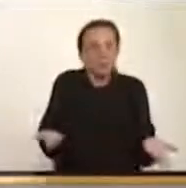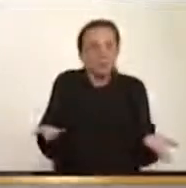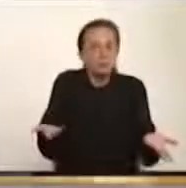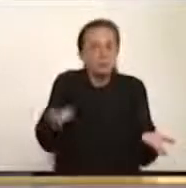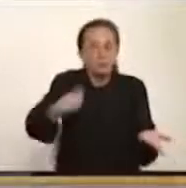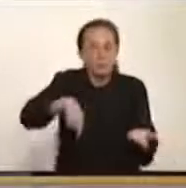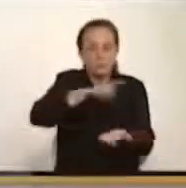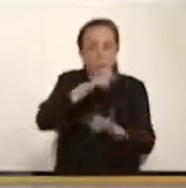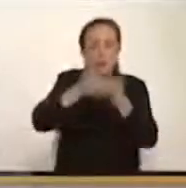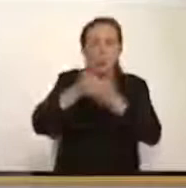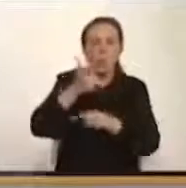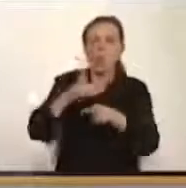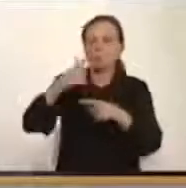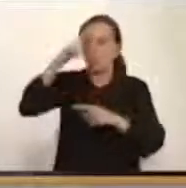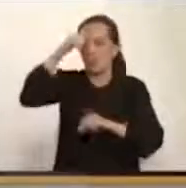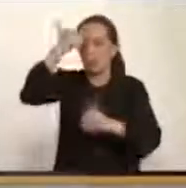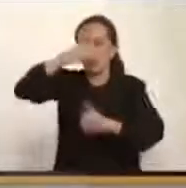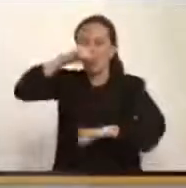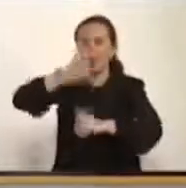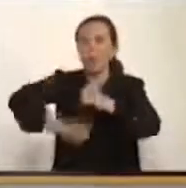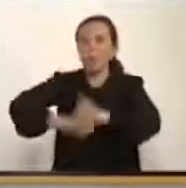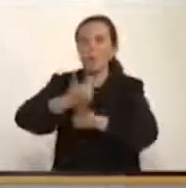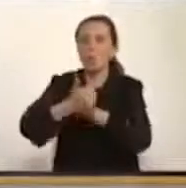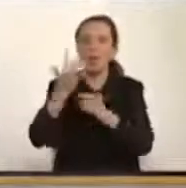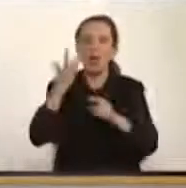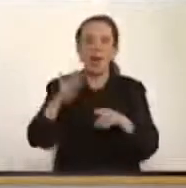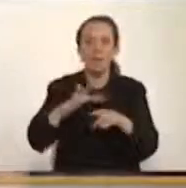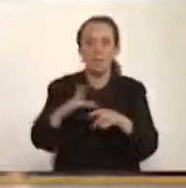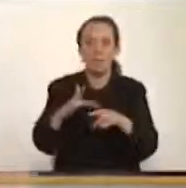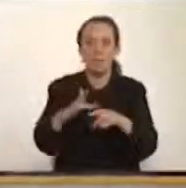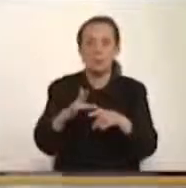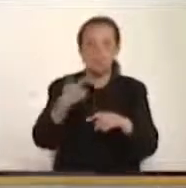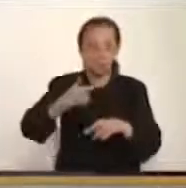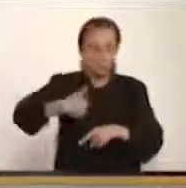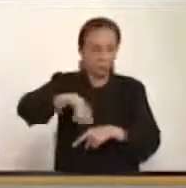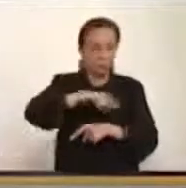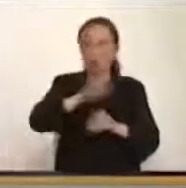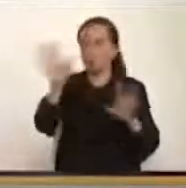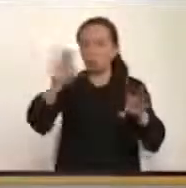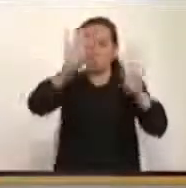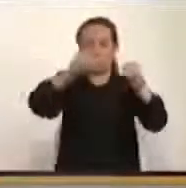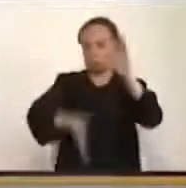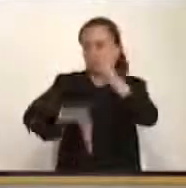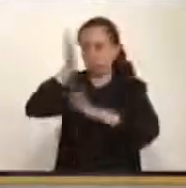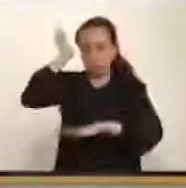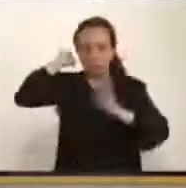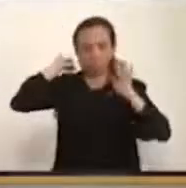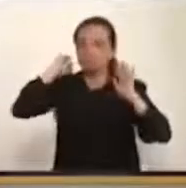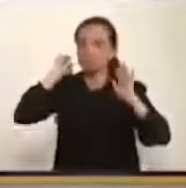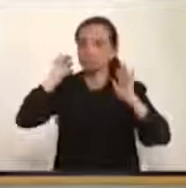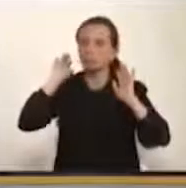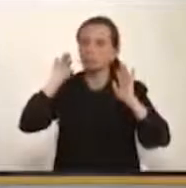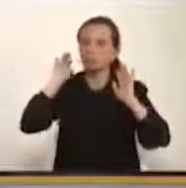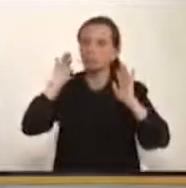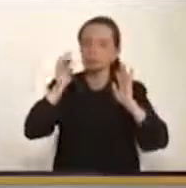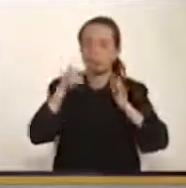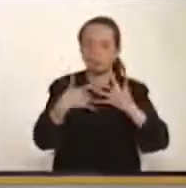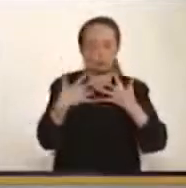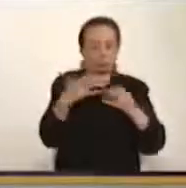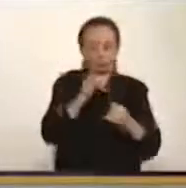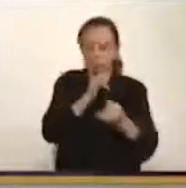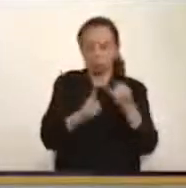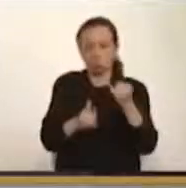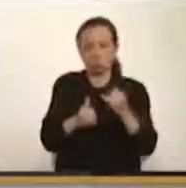aplicar es que eso es prioritario en el orden del día, apague y vámonos. Quiero finalmente